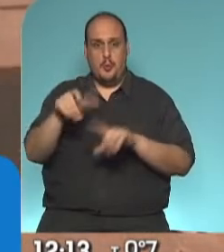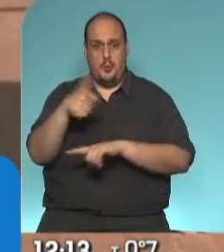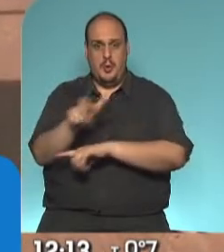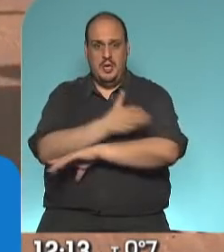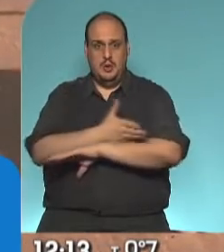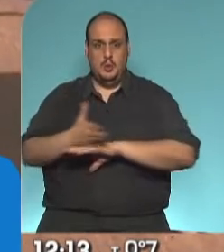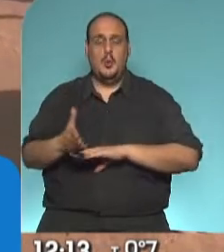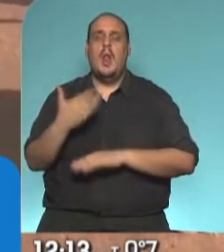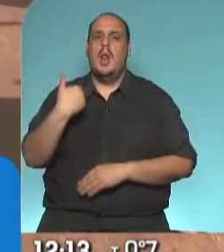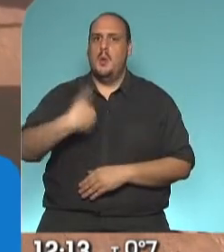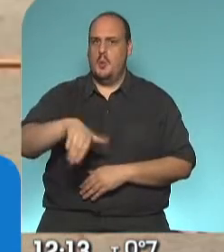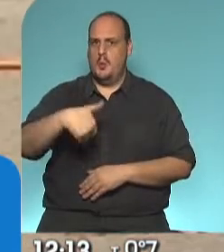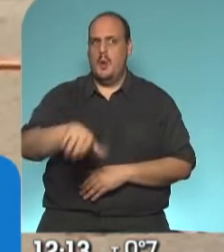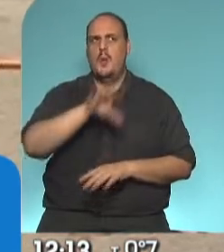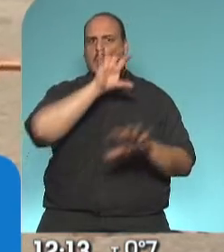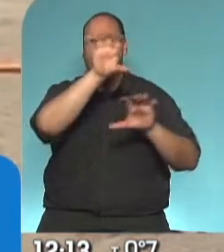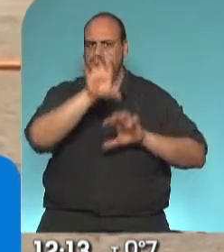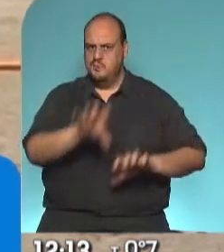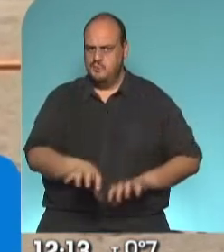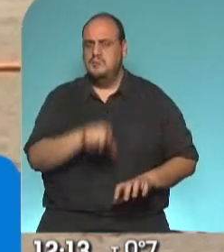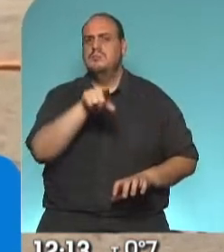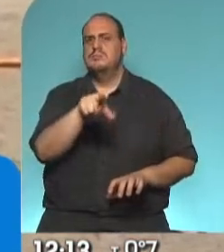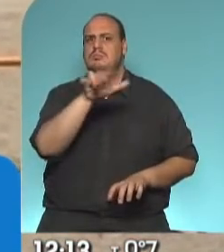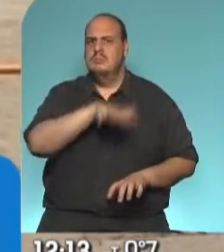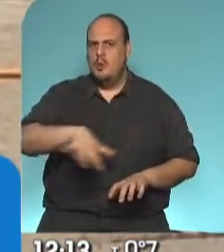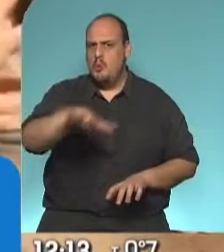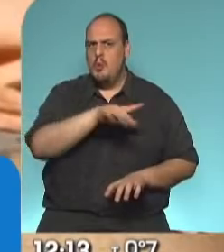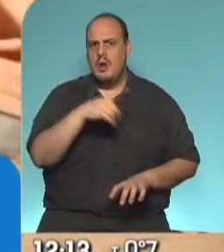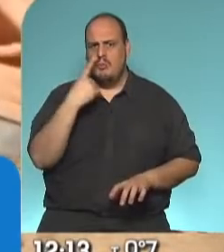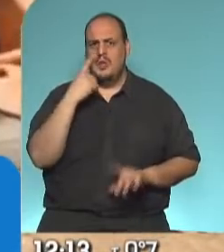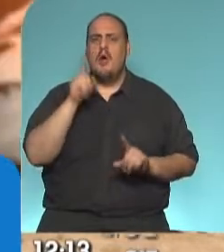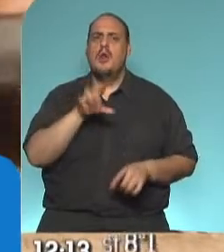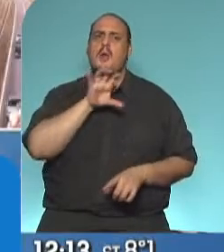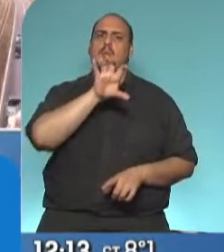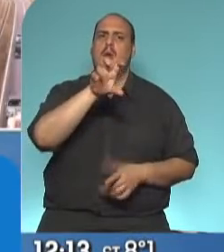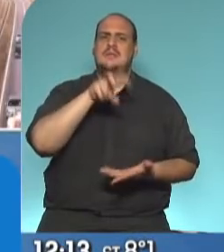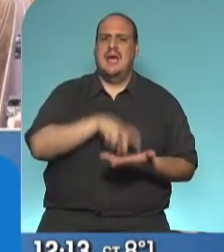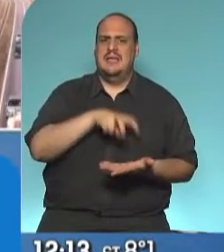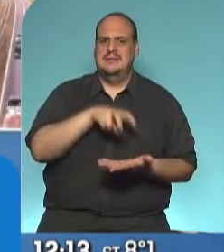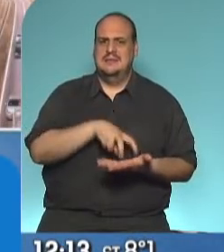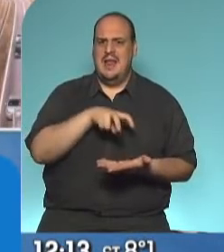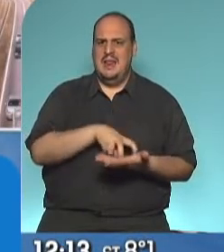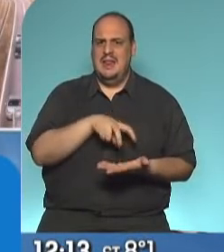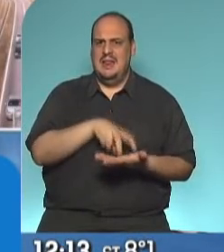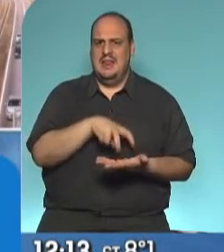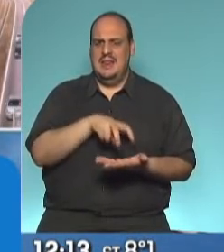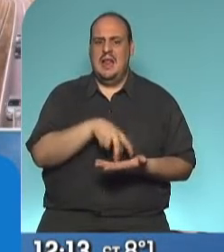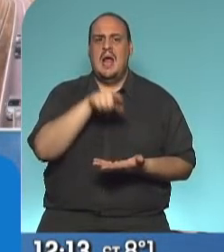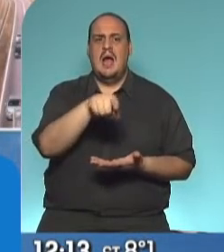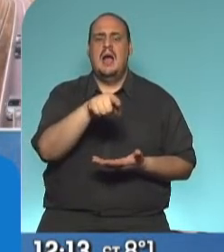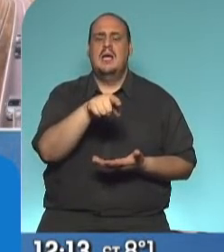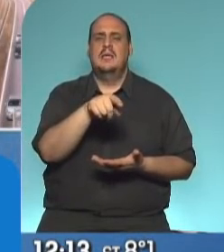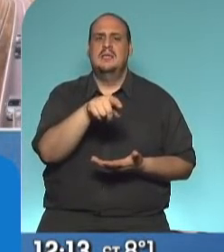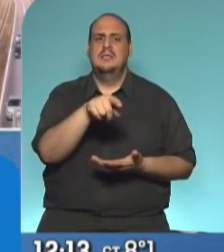será en cada territorio, en cada provincia. Vamos a la provincia de Salta, nos está escuchando